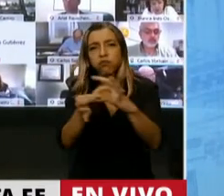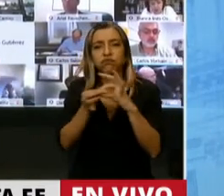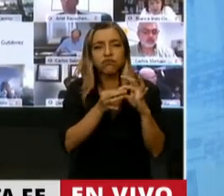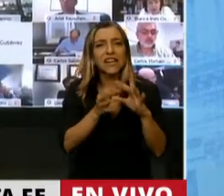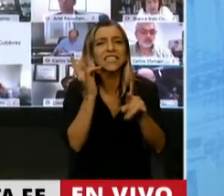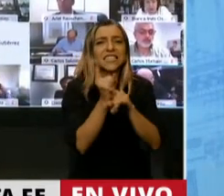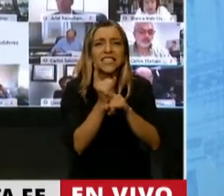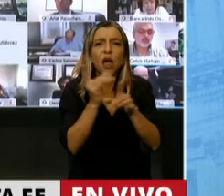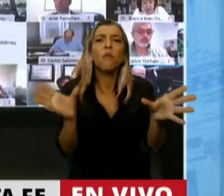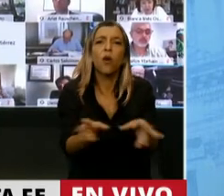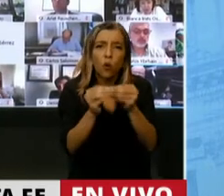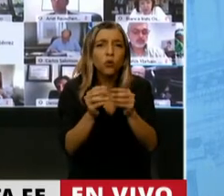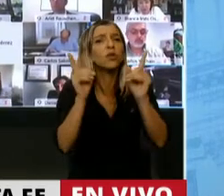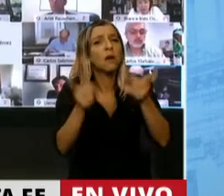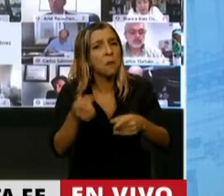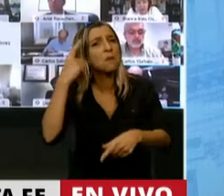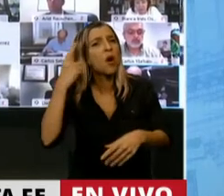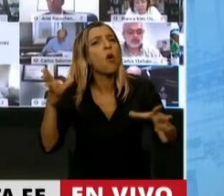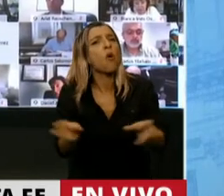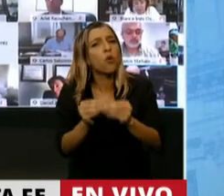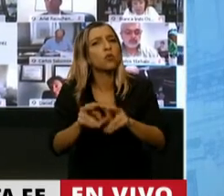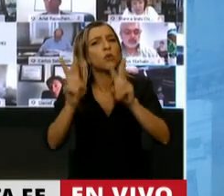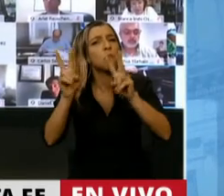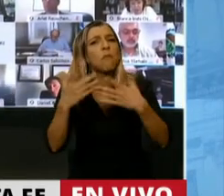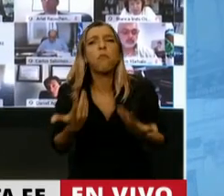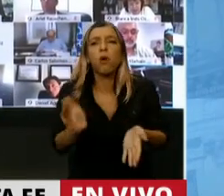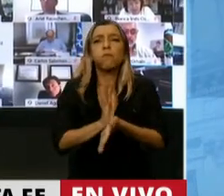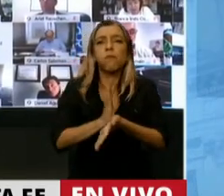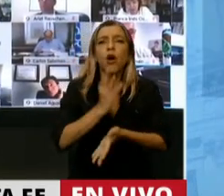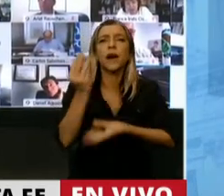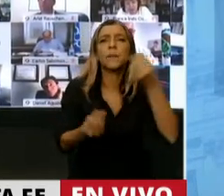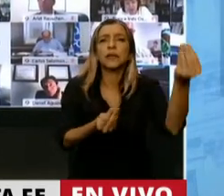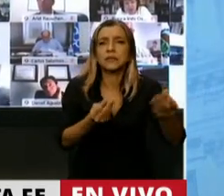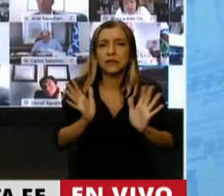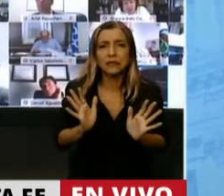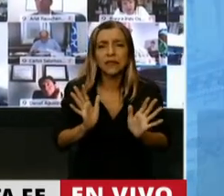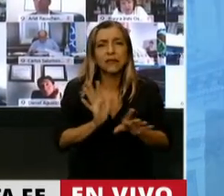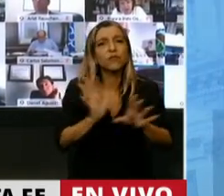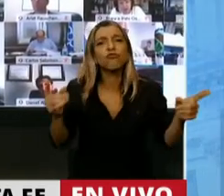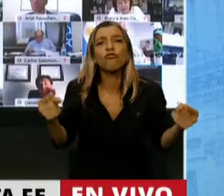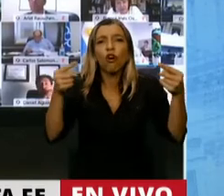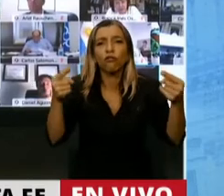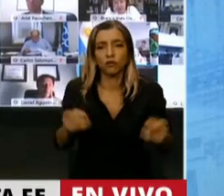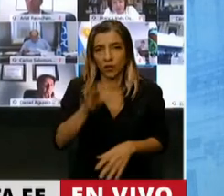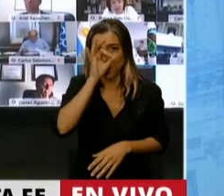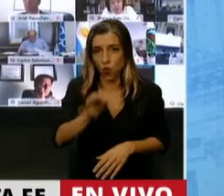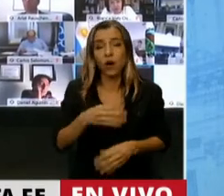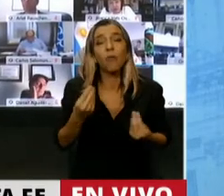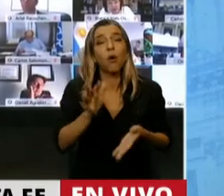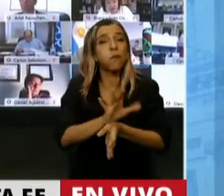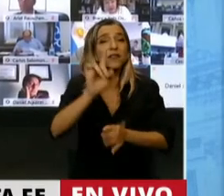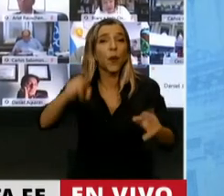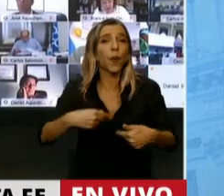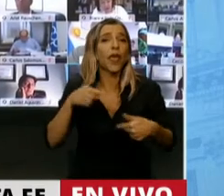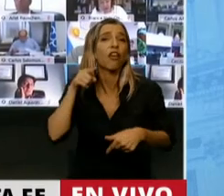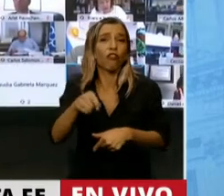con el peronismo para ver quién mejor representaba al pueblo. Pero nunca contra el pueblo. Pero además, ¿por qué